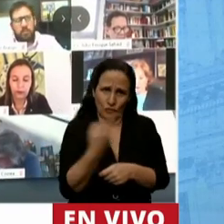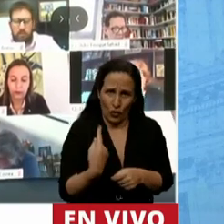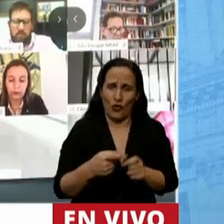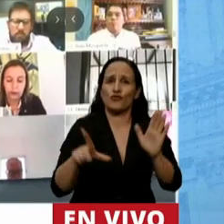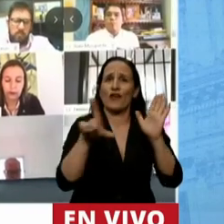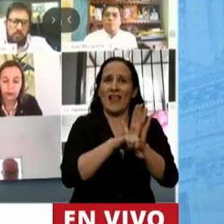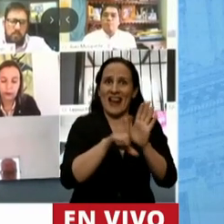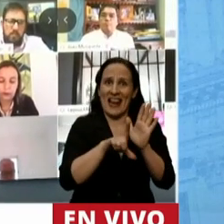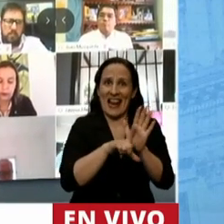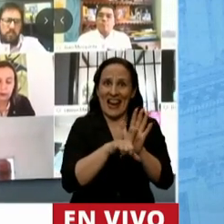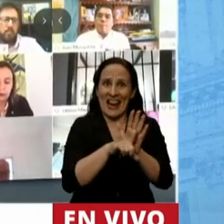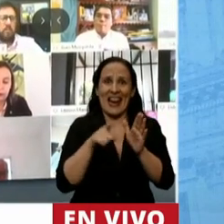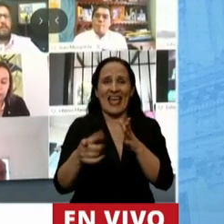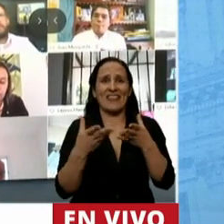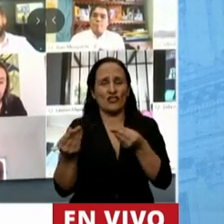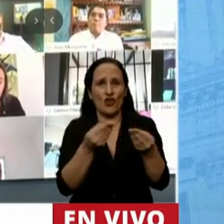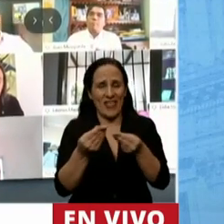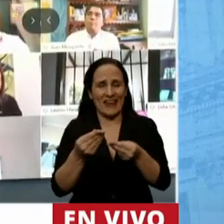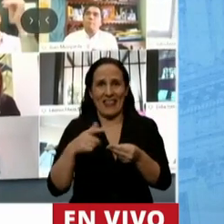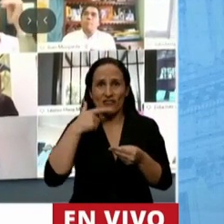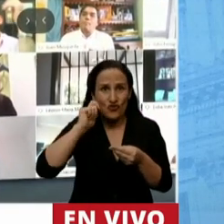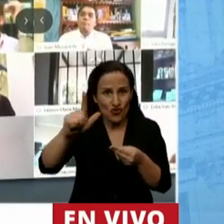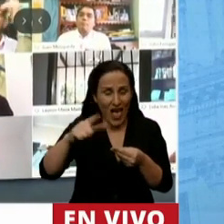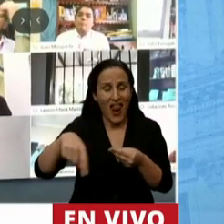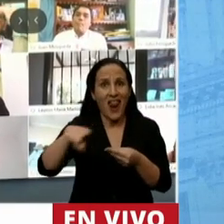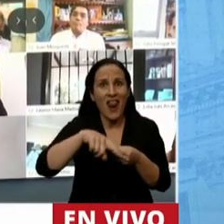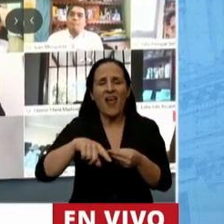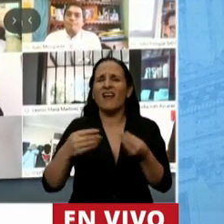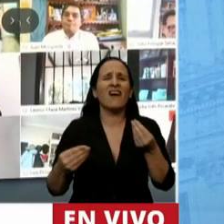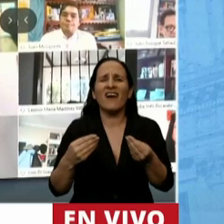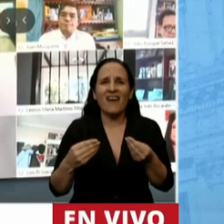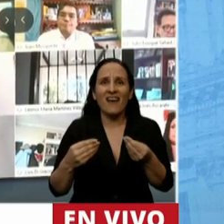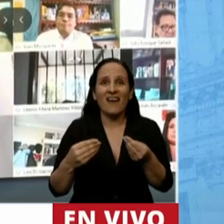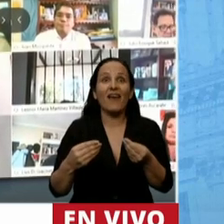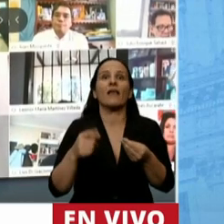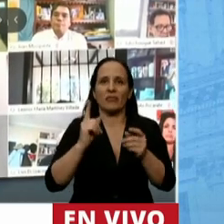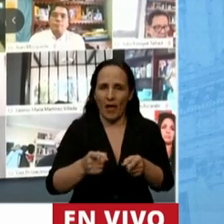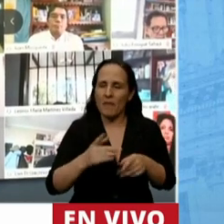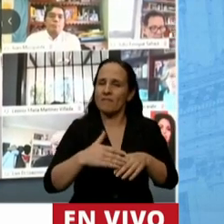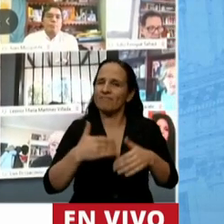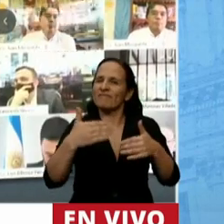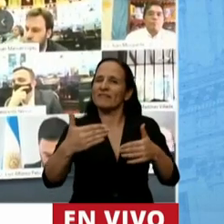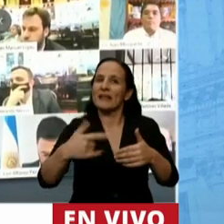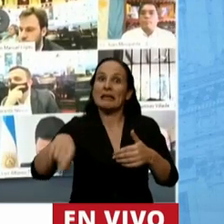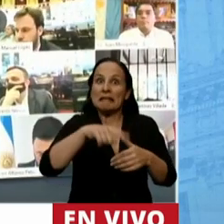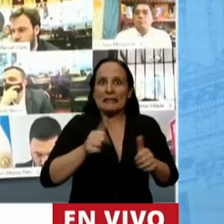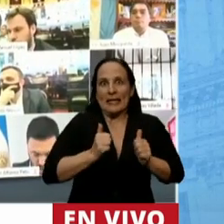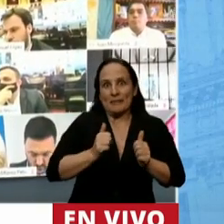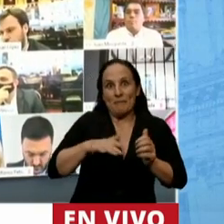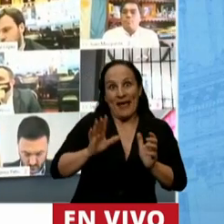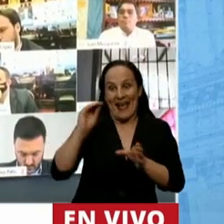solidaridad social y reactivación productiva que se extendieron esperan el tratamiento